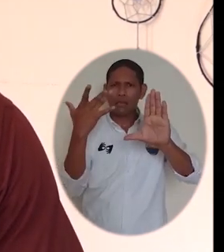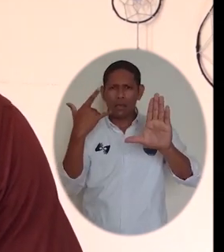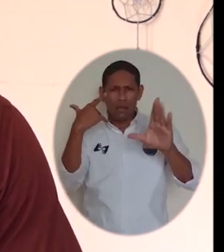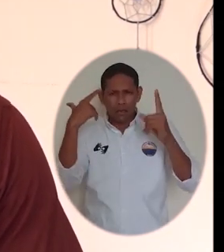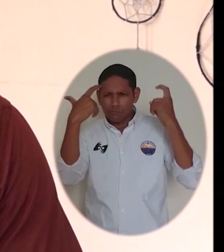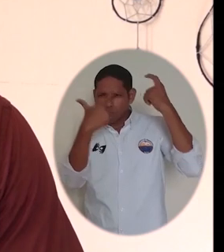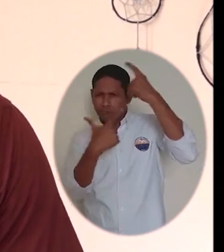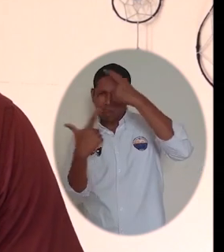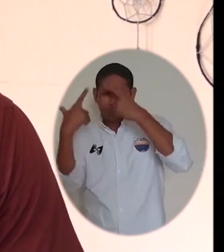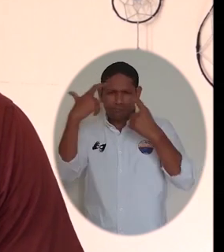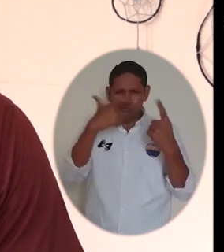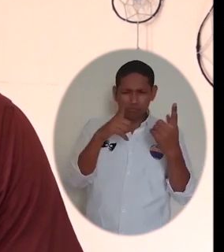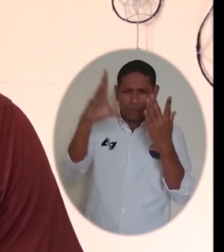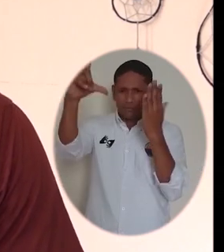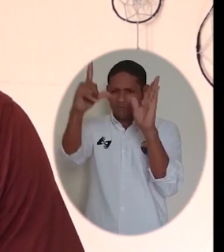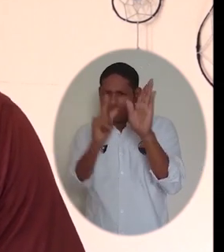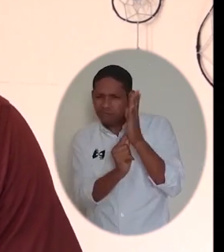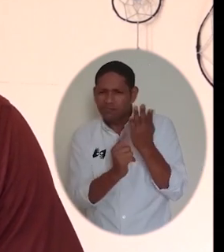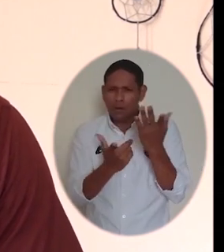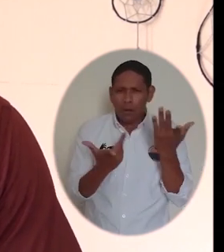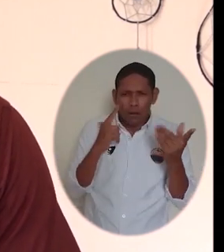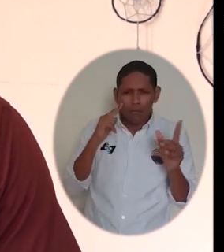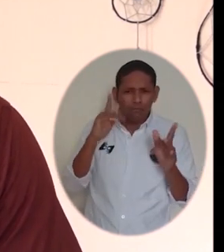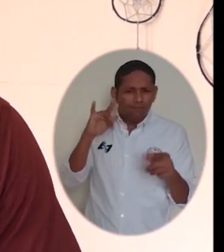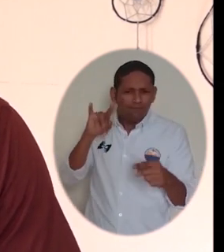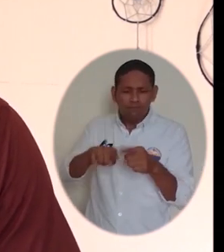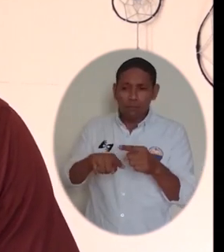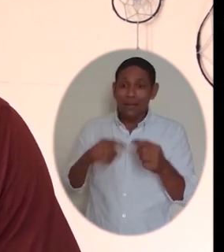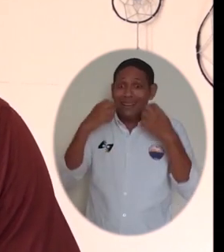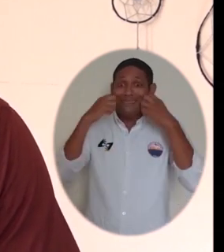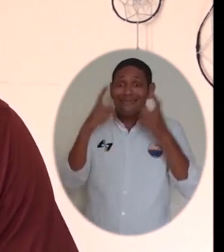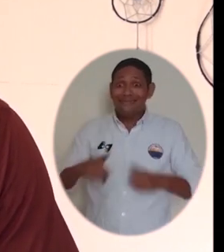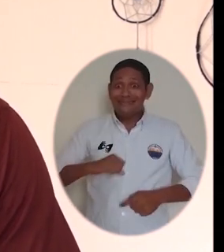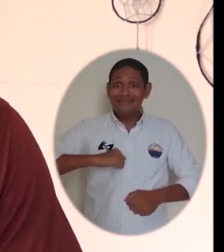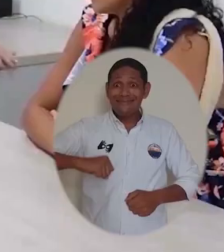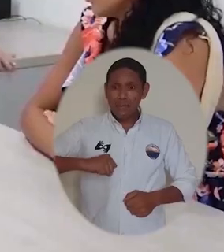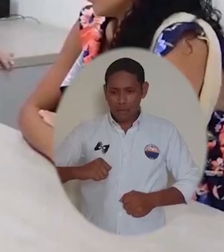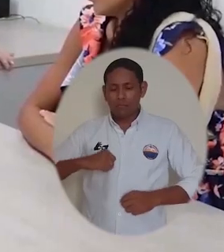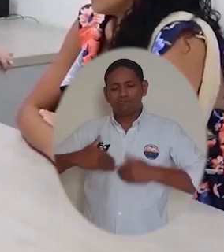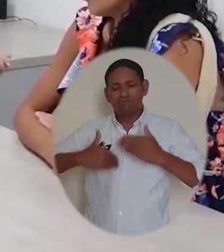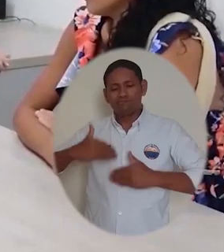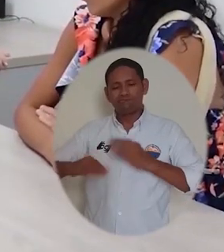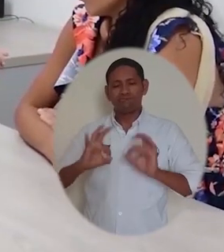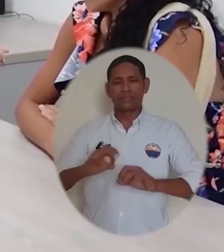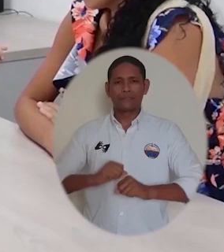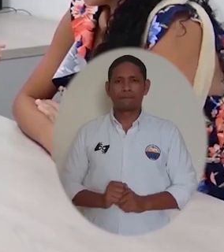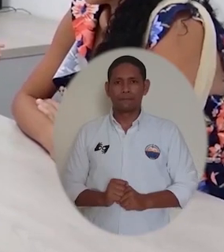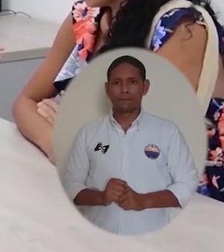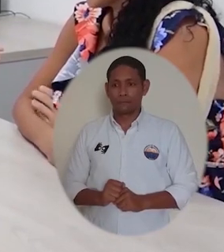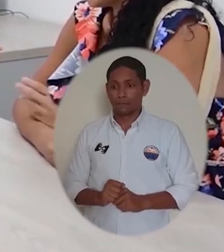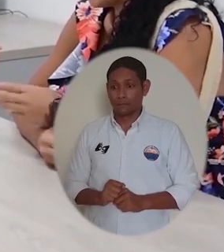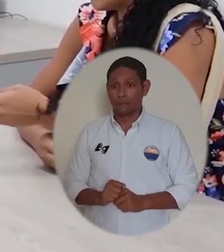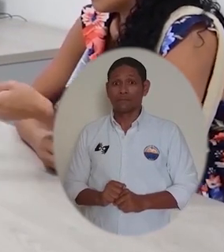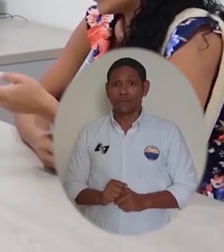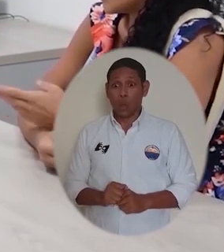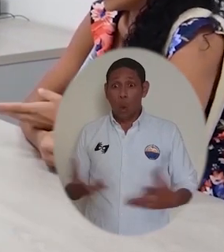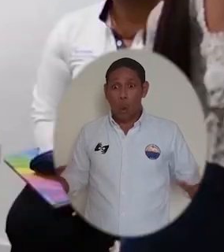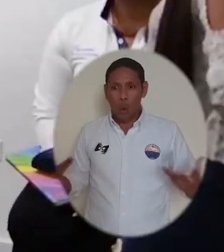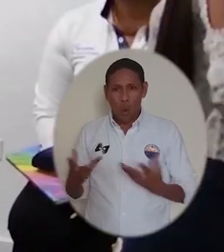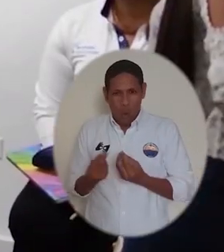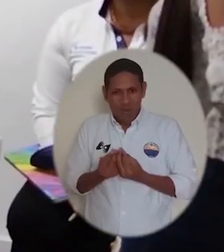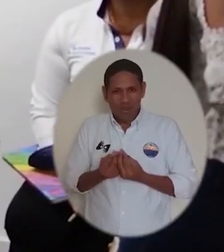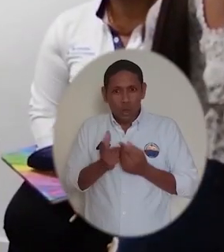estrategias digitales para seguir luchando por el cumplimiento de los derechos humanos. Como una muestra más de resiliencia ante la